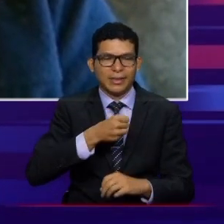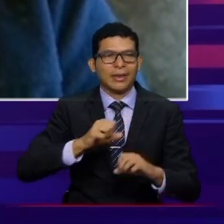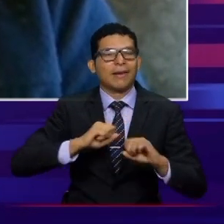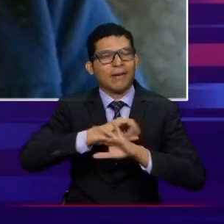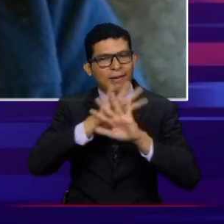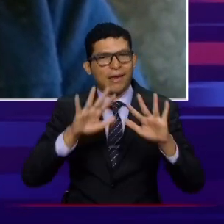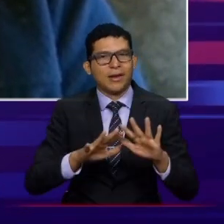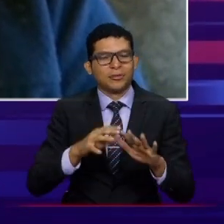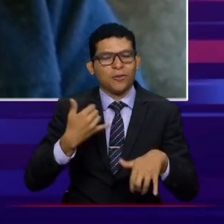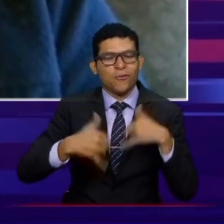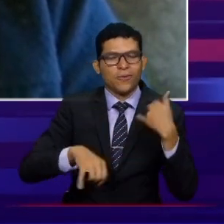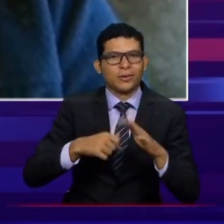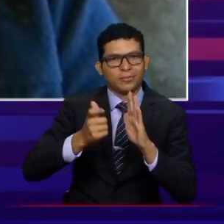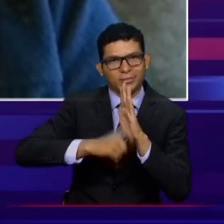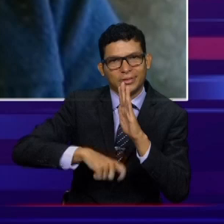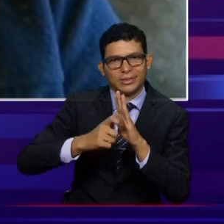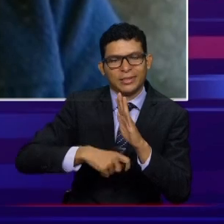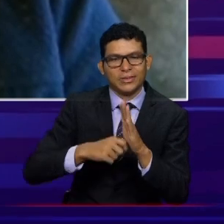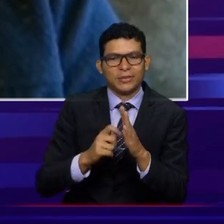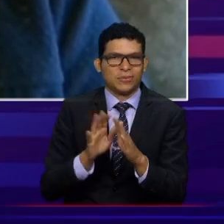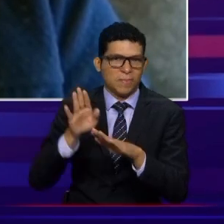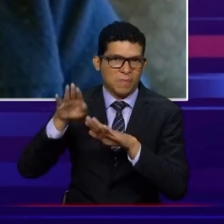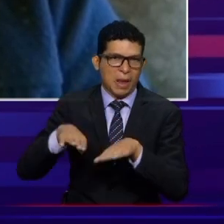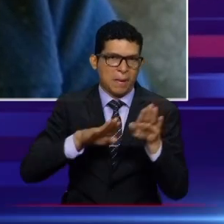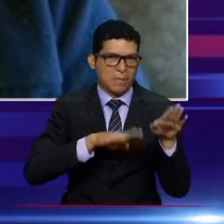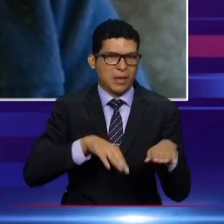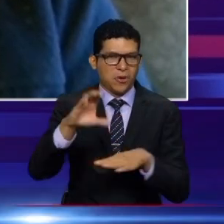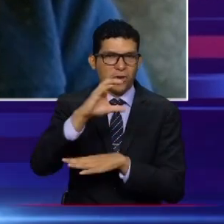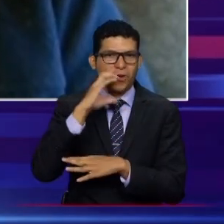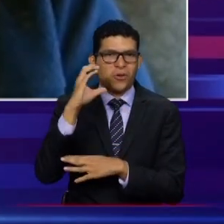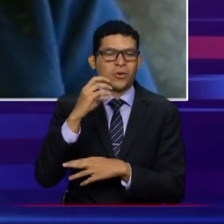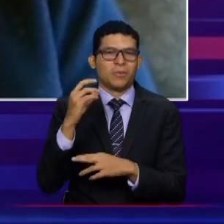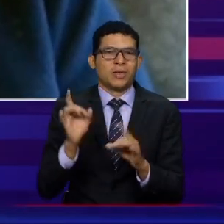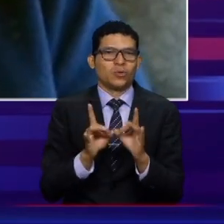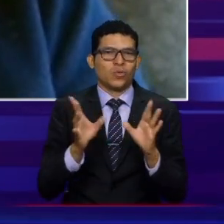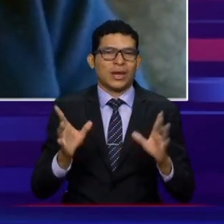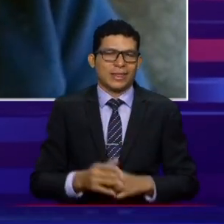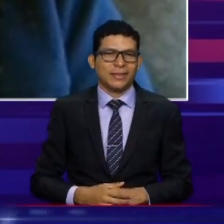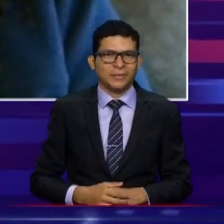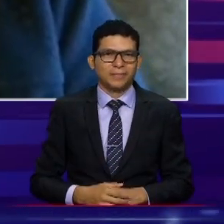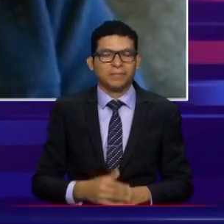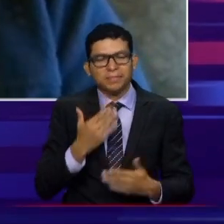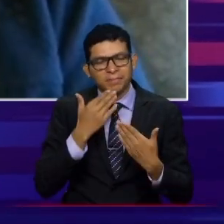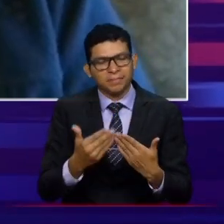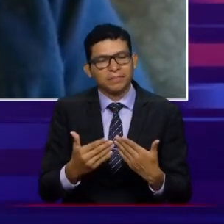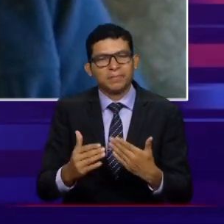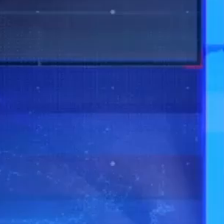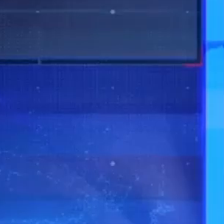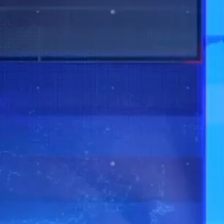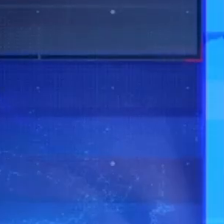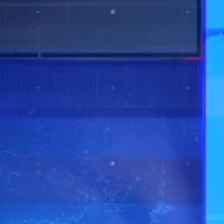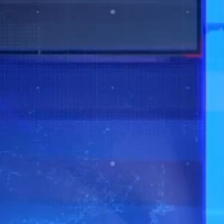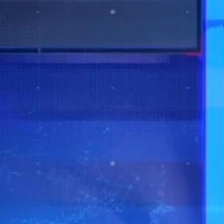situación de los juegos online y las apuestas en Colombia. No, Gigi, a ustedes muy amables por su invitación.